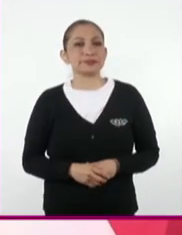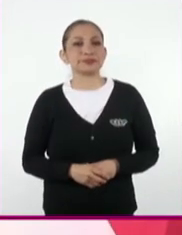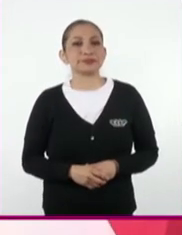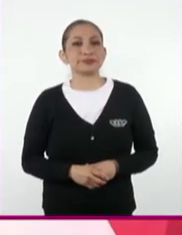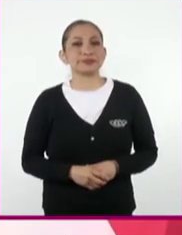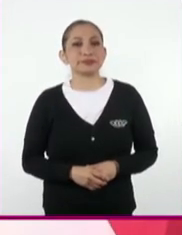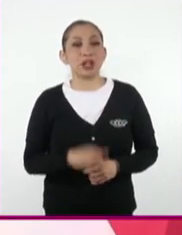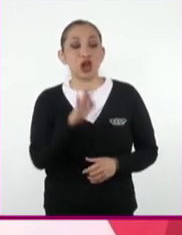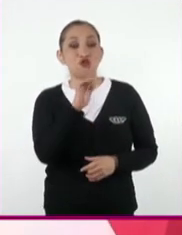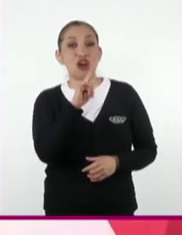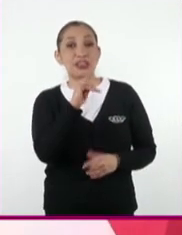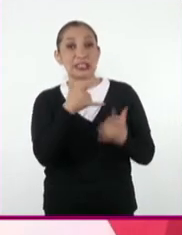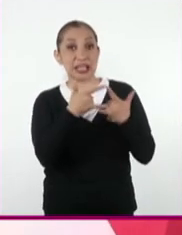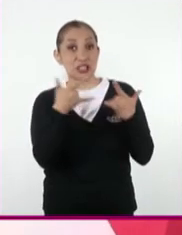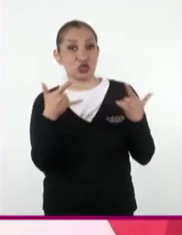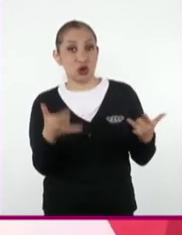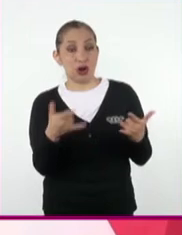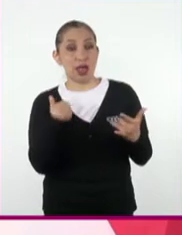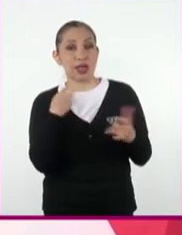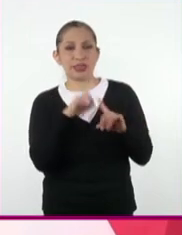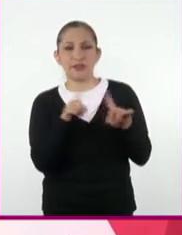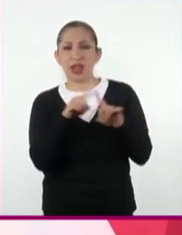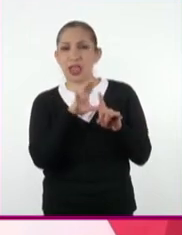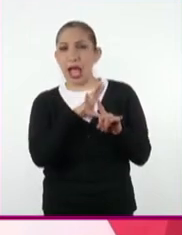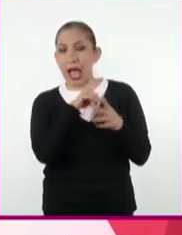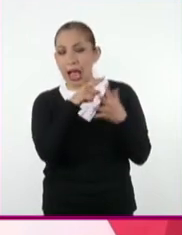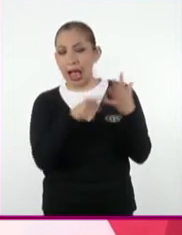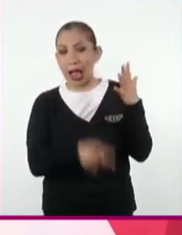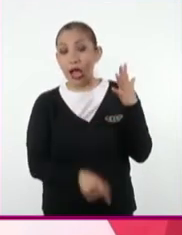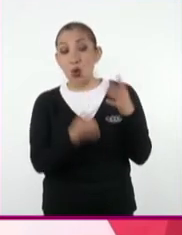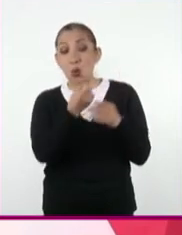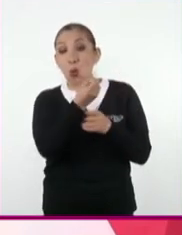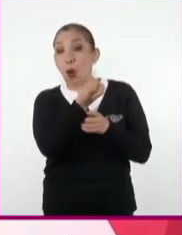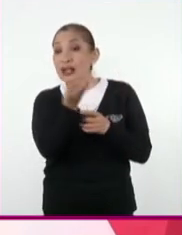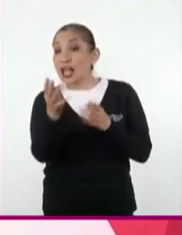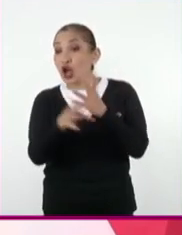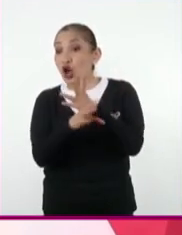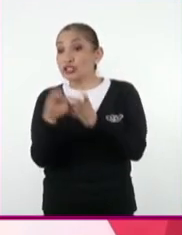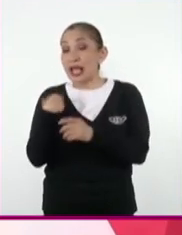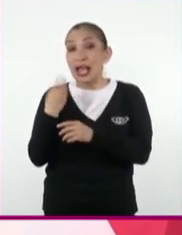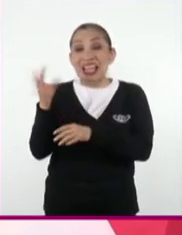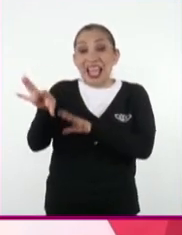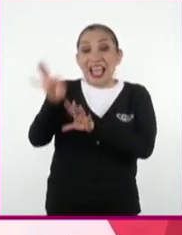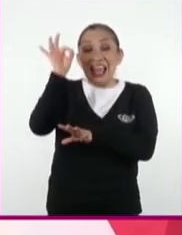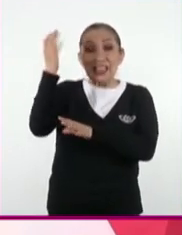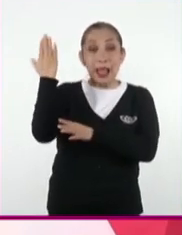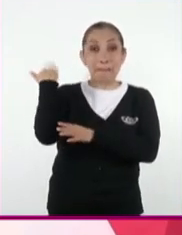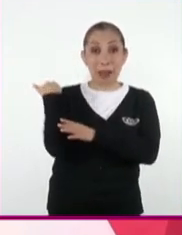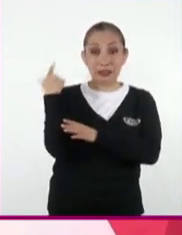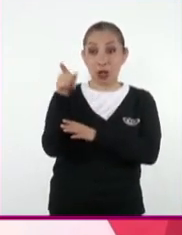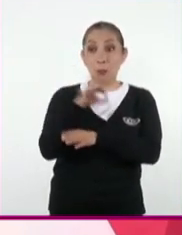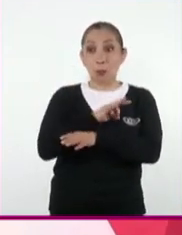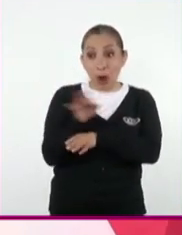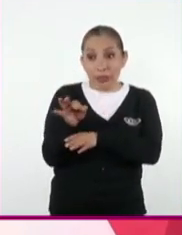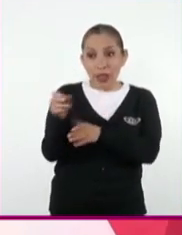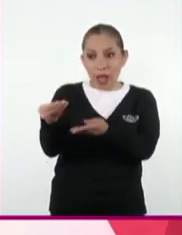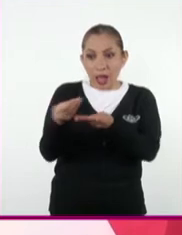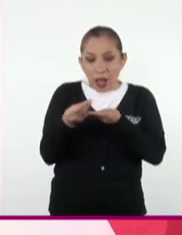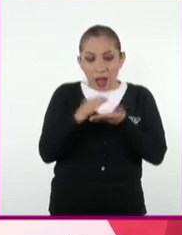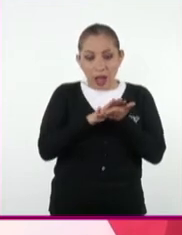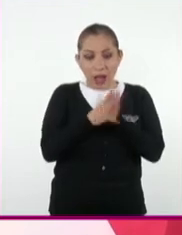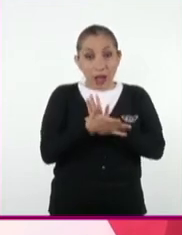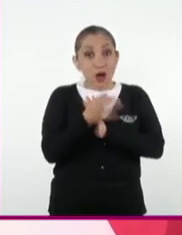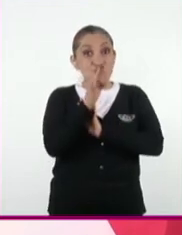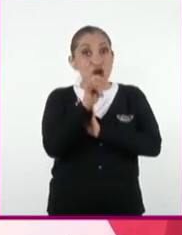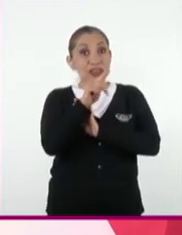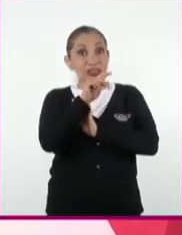Las fuentes históricas son muy variadas. Cualquier elemento proveniente del pasado es susceptible de convertirse